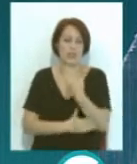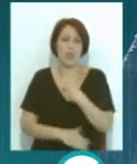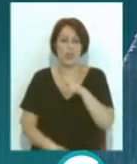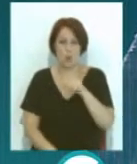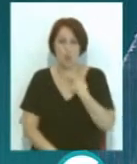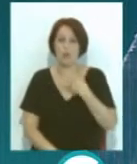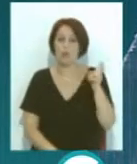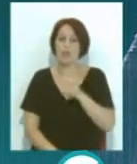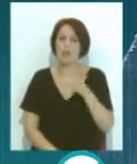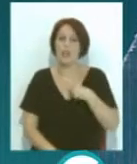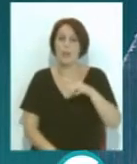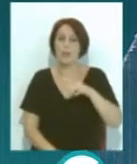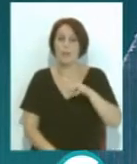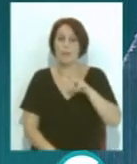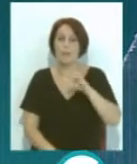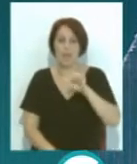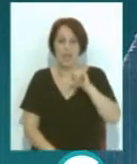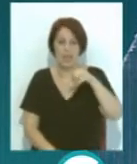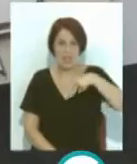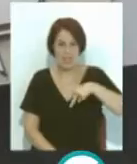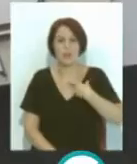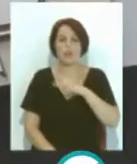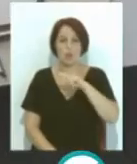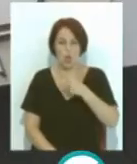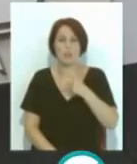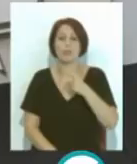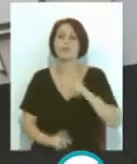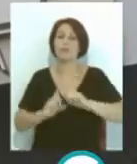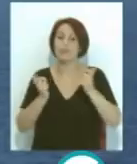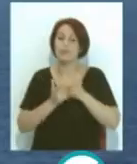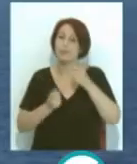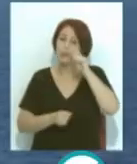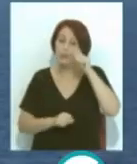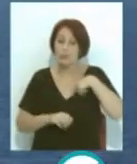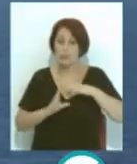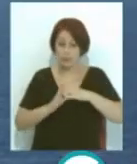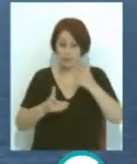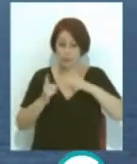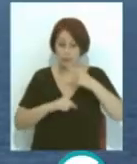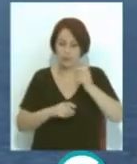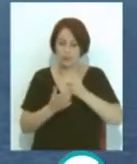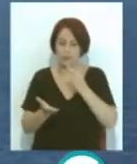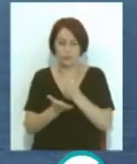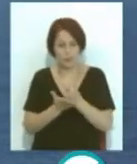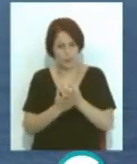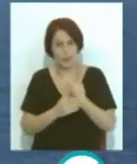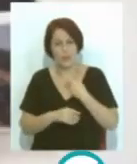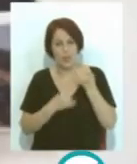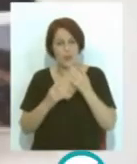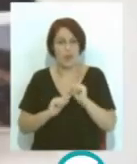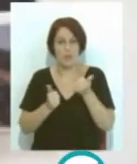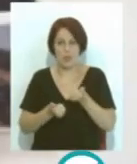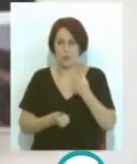prevista del Main Shift 2. El sector del turismo de cruceros se dispone a reanudar de inmediato su actividad.